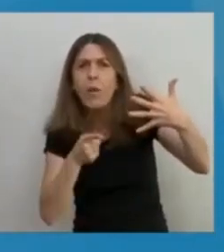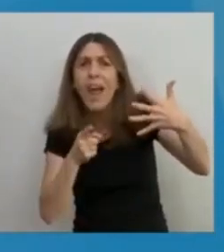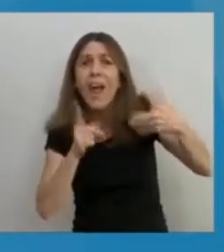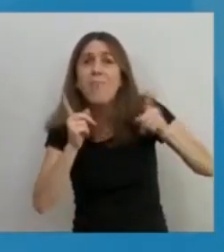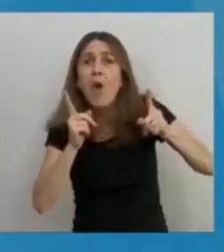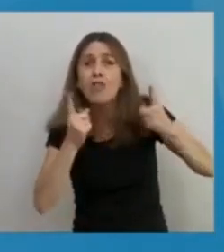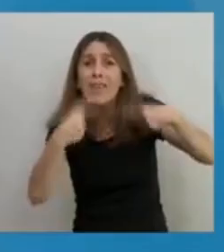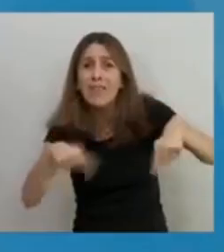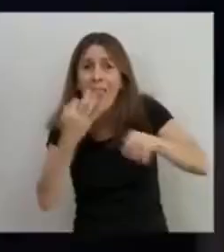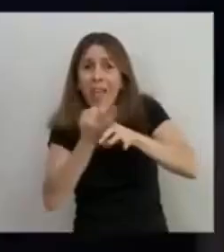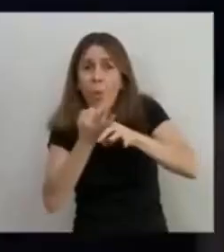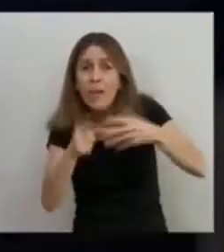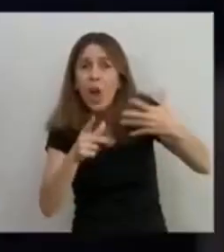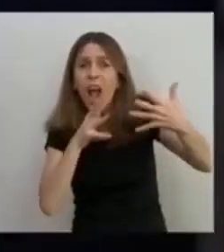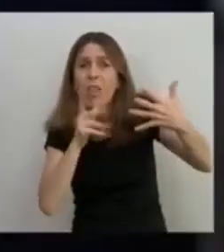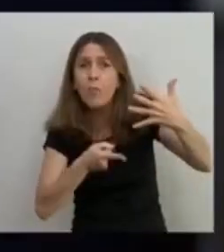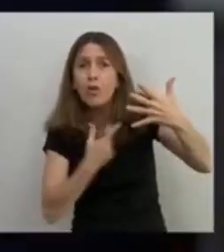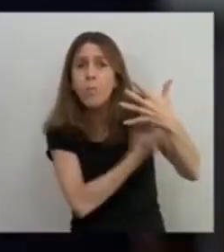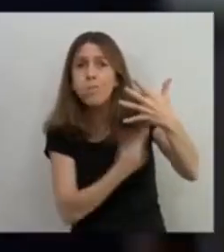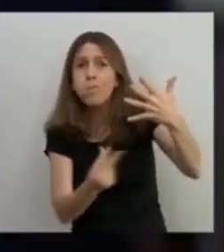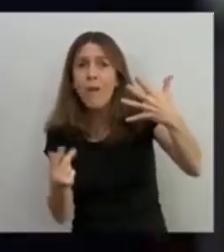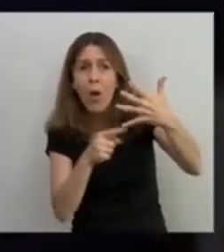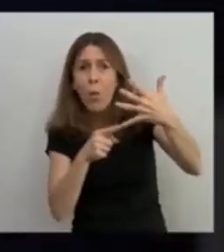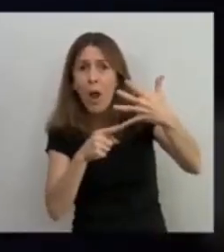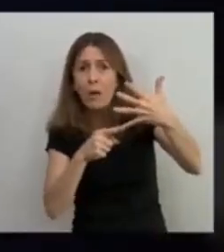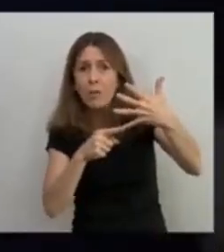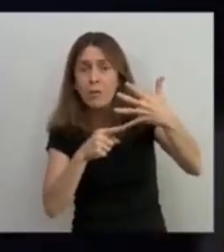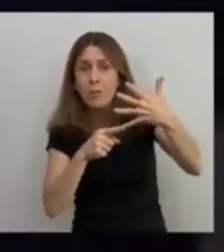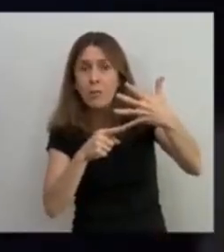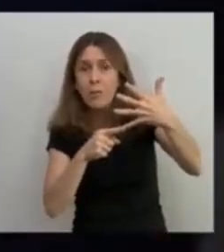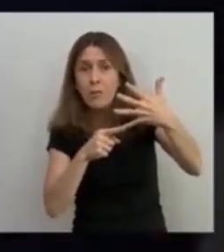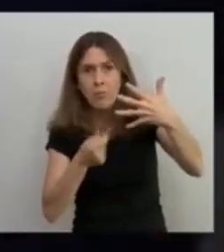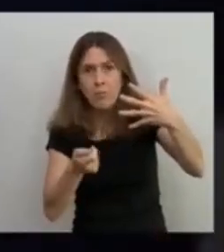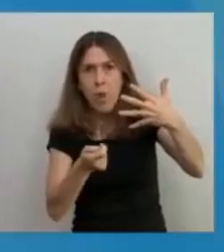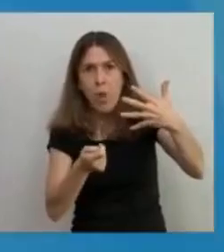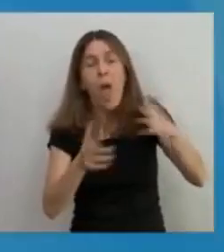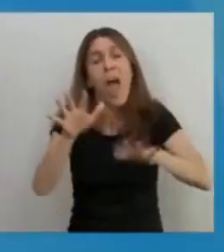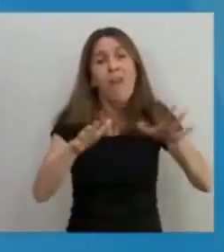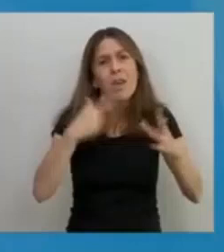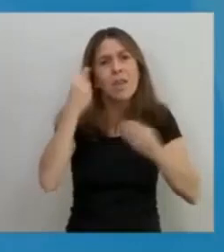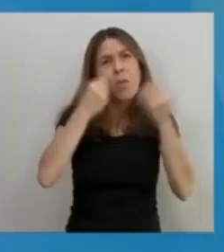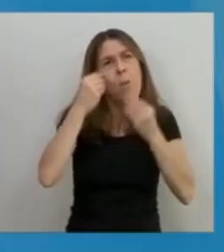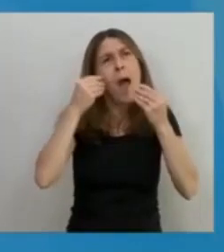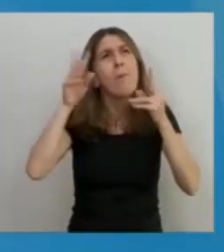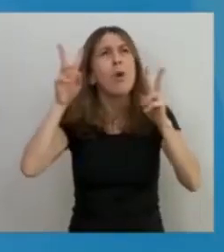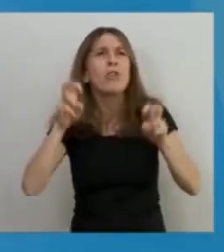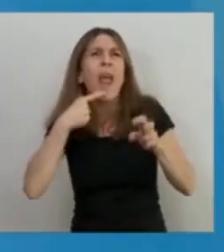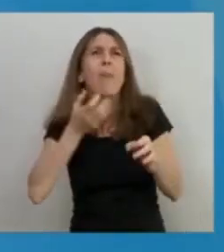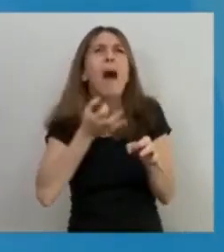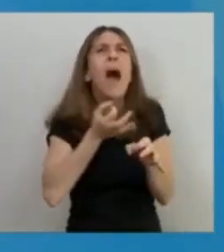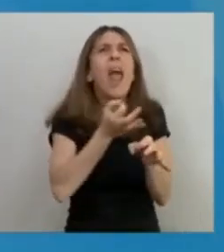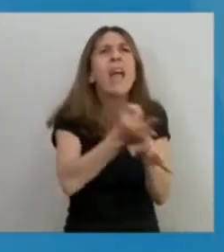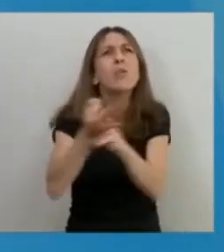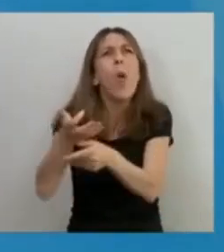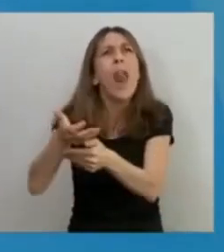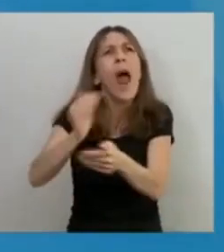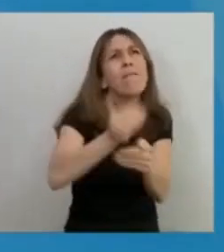educación. A veces cuando nos preocupamos por educar a nuestra gente